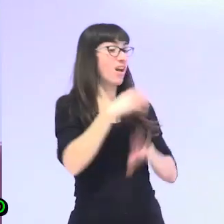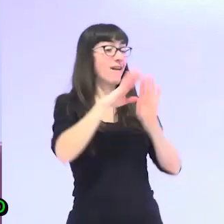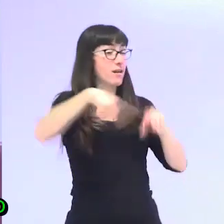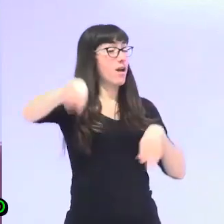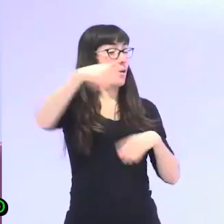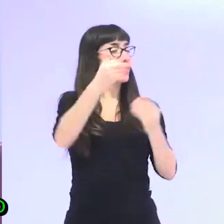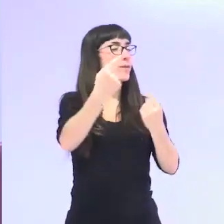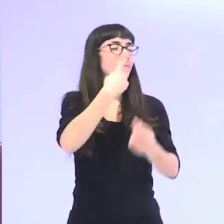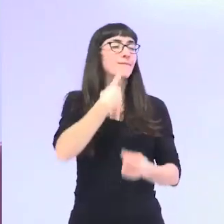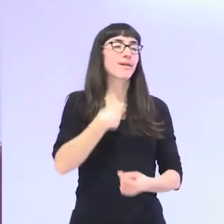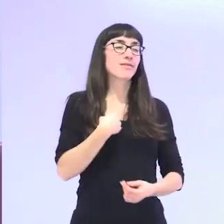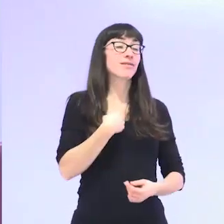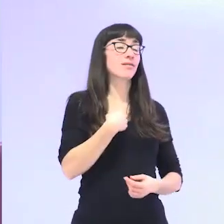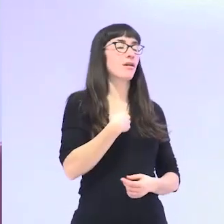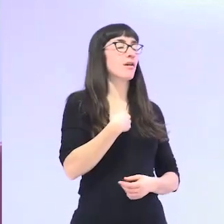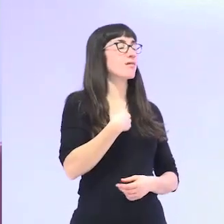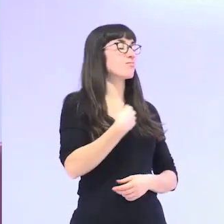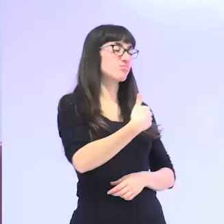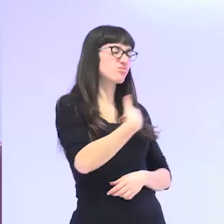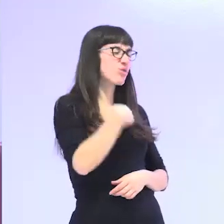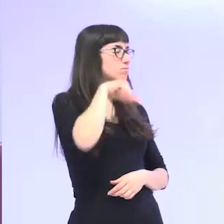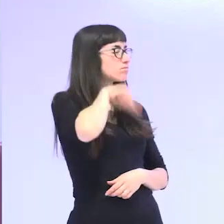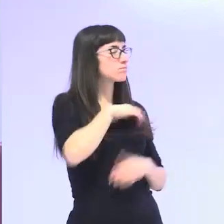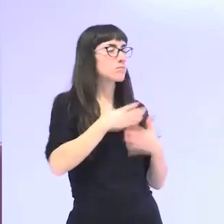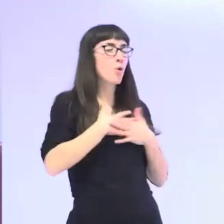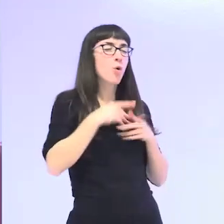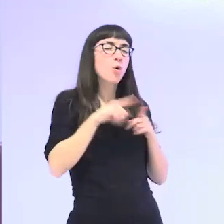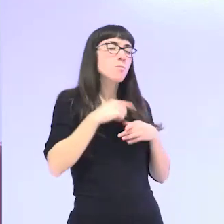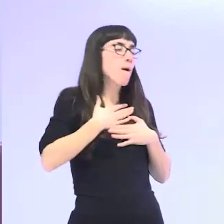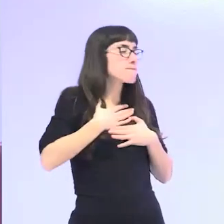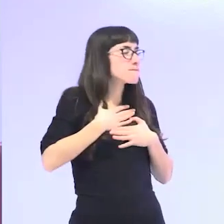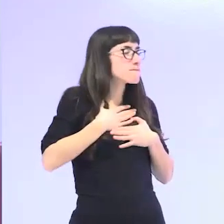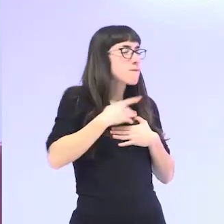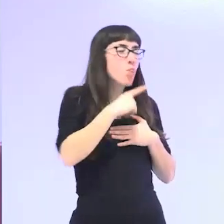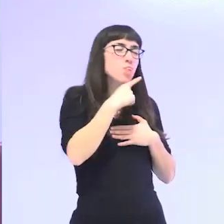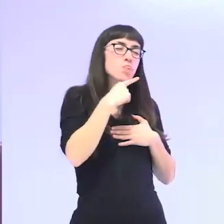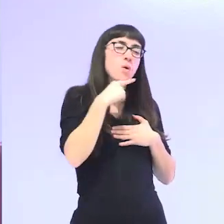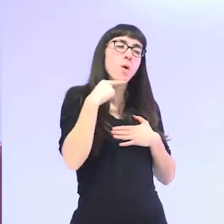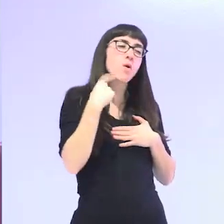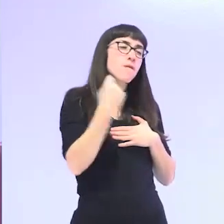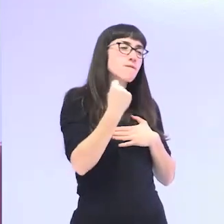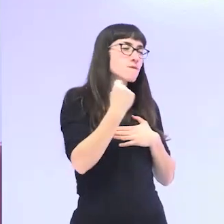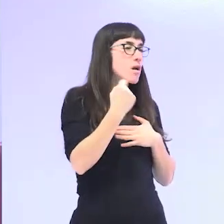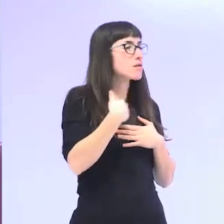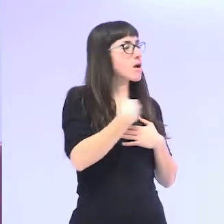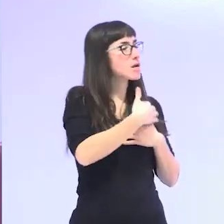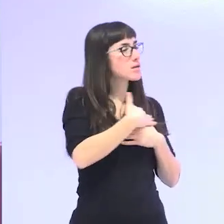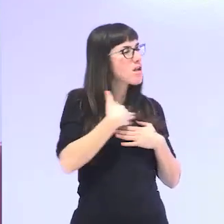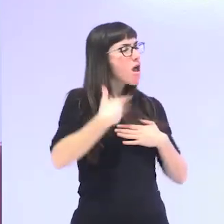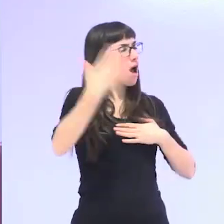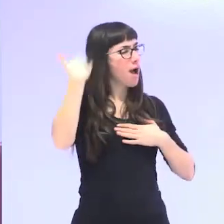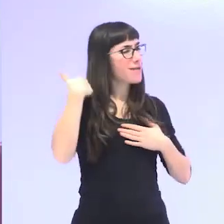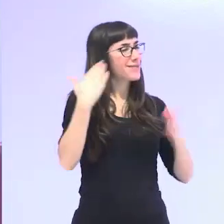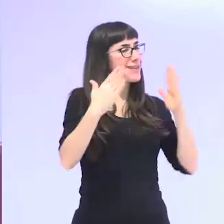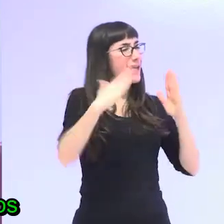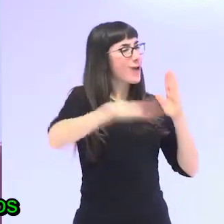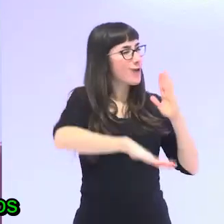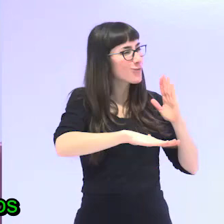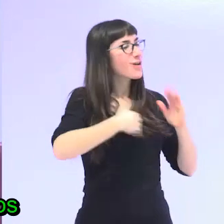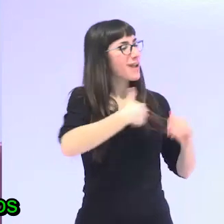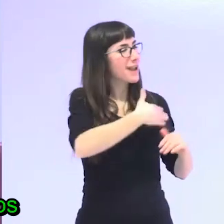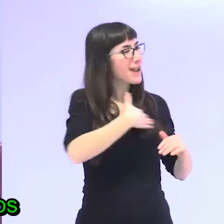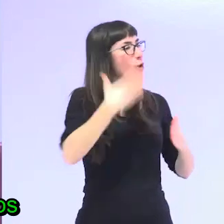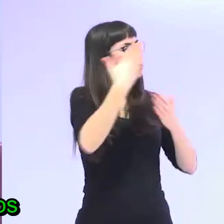decían eso para mí ha sido una de las cosas que más me ha dolido en mi vida que no me dieran mis padres estudios que no me permitieran estudiar